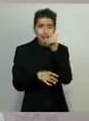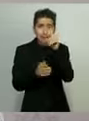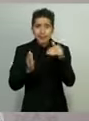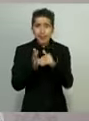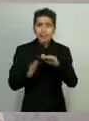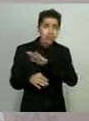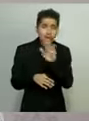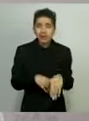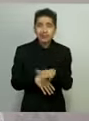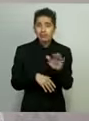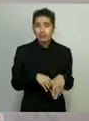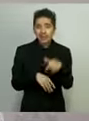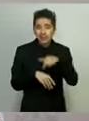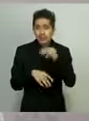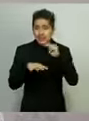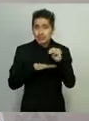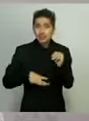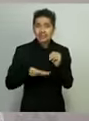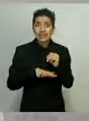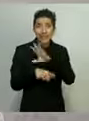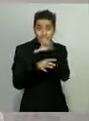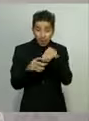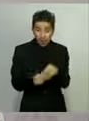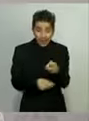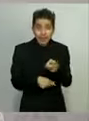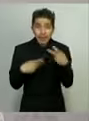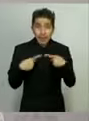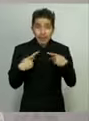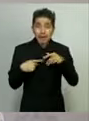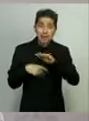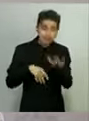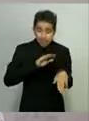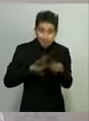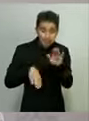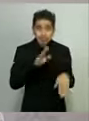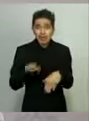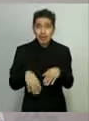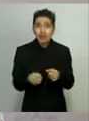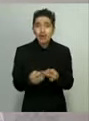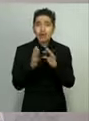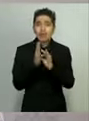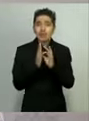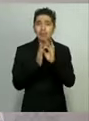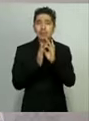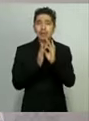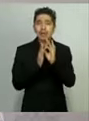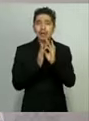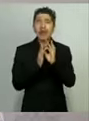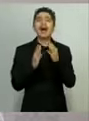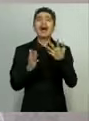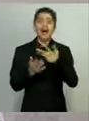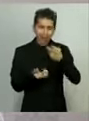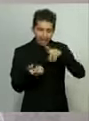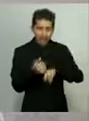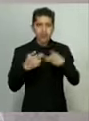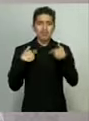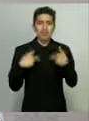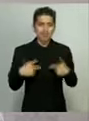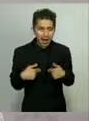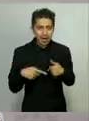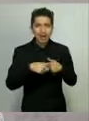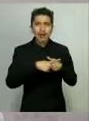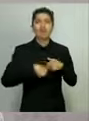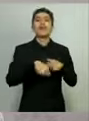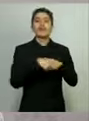Todas estas personas fallecidas no son una cifra, son seres humanos que tienen una historia, un rostro